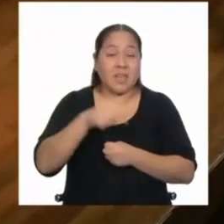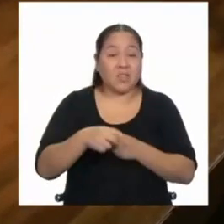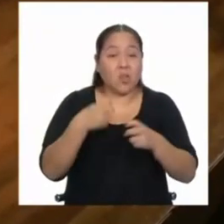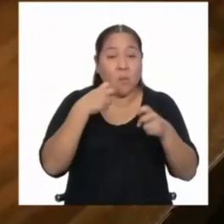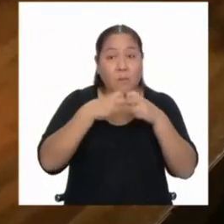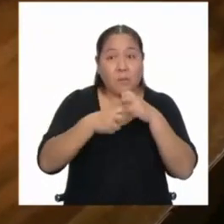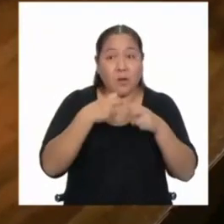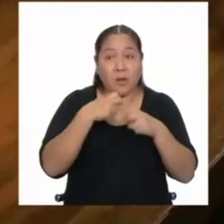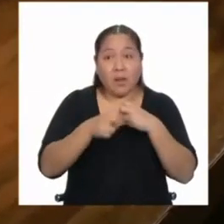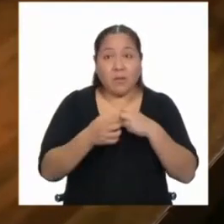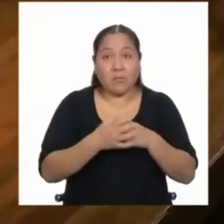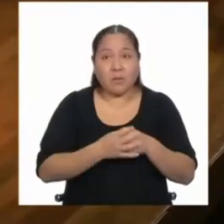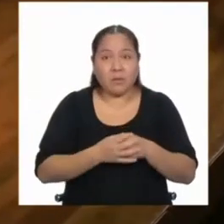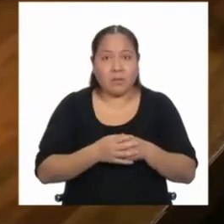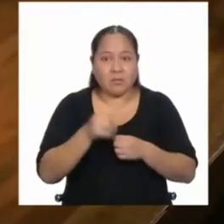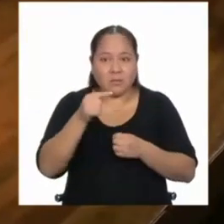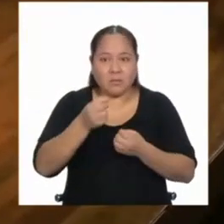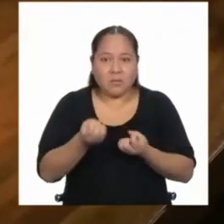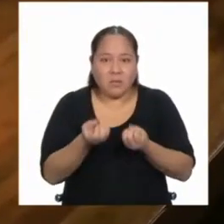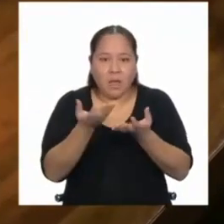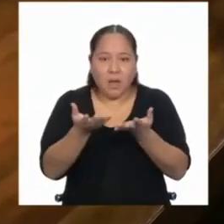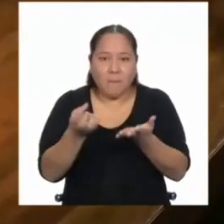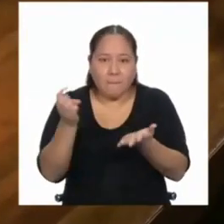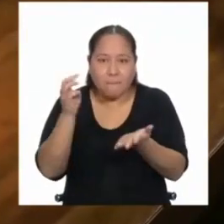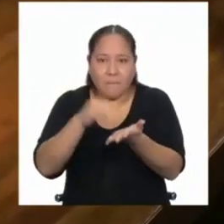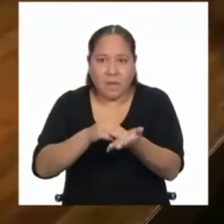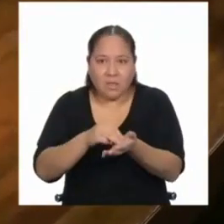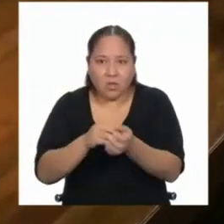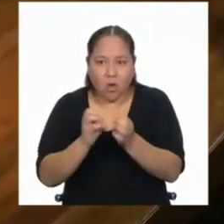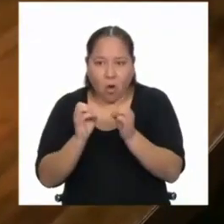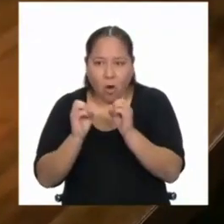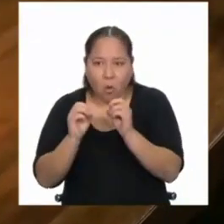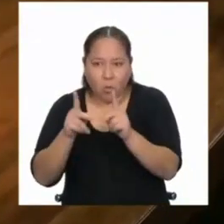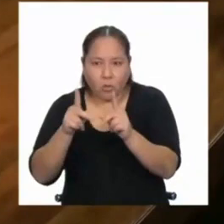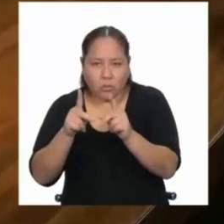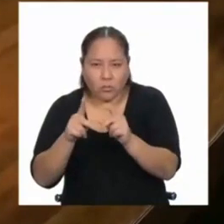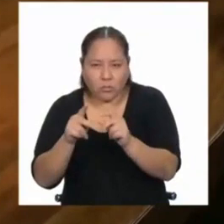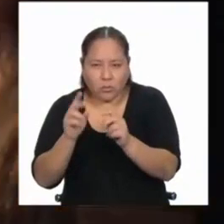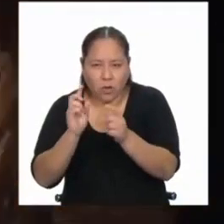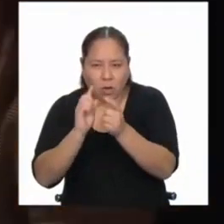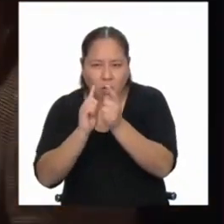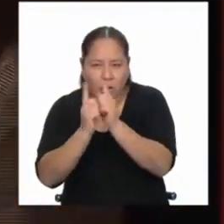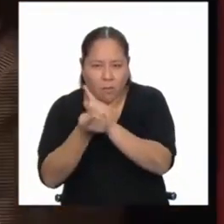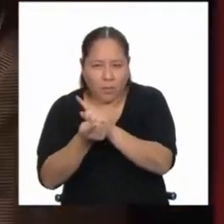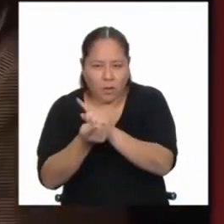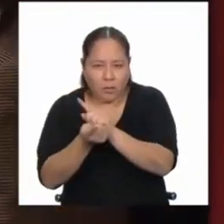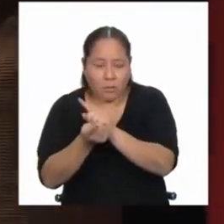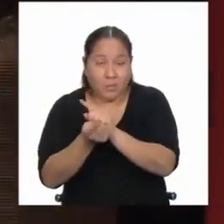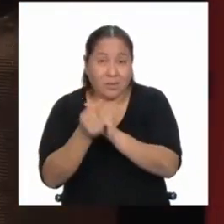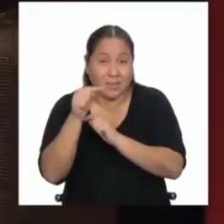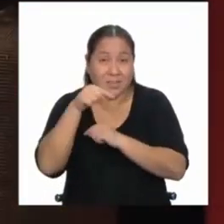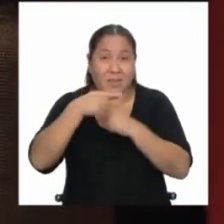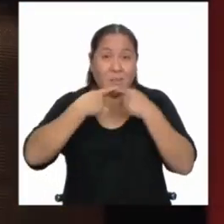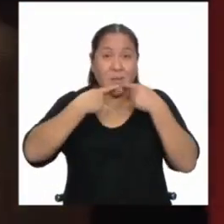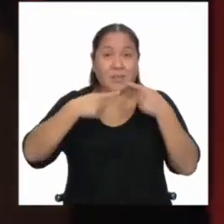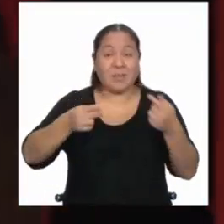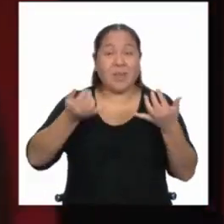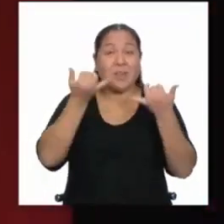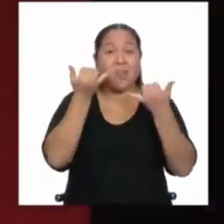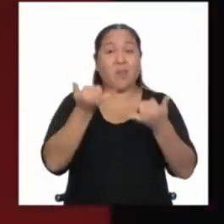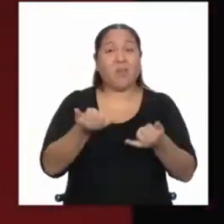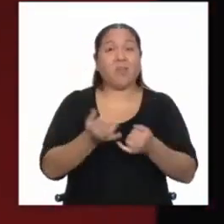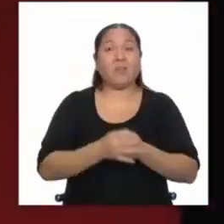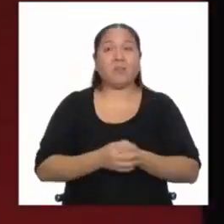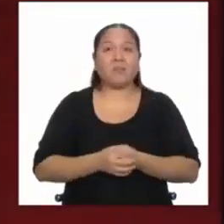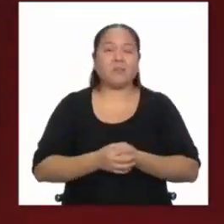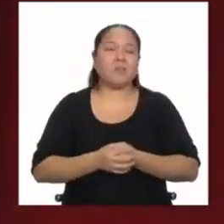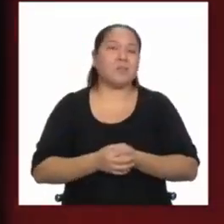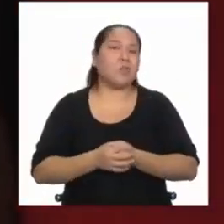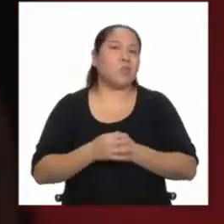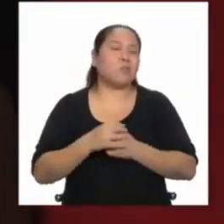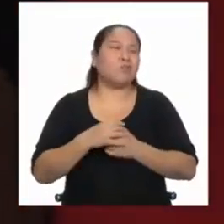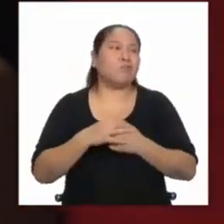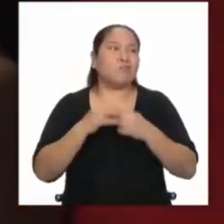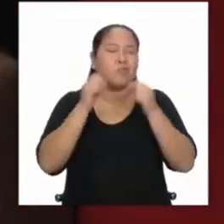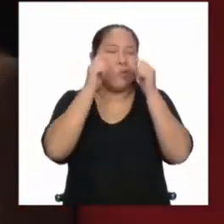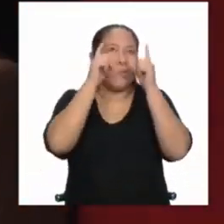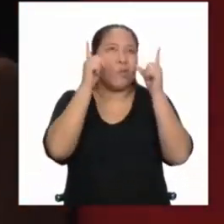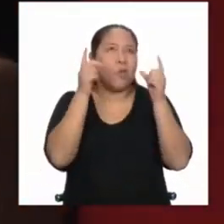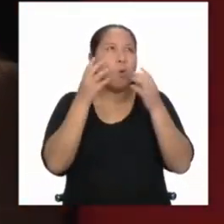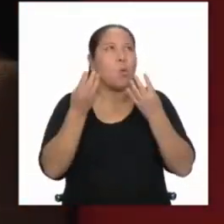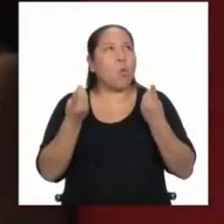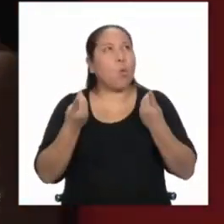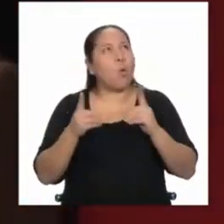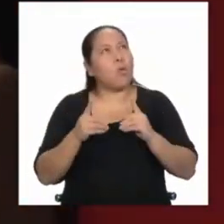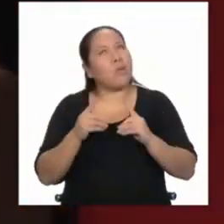van generando más oportunidades. Y es un poco también mi mensaje hoy. Es increíble como cuando tienes una idea